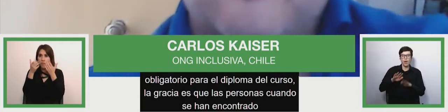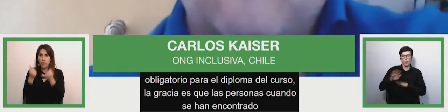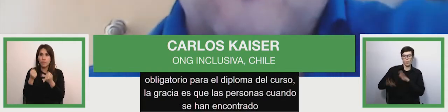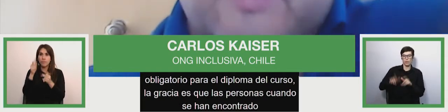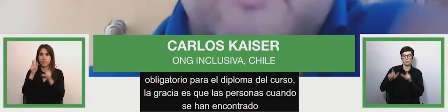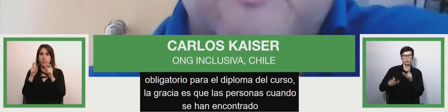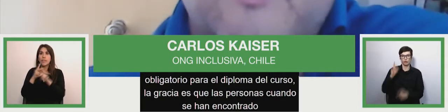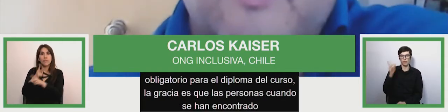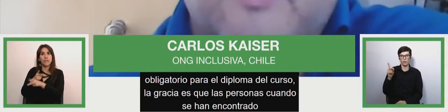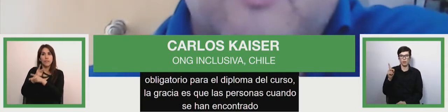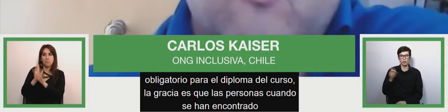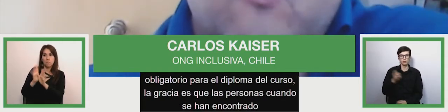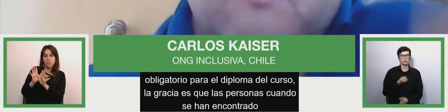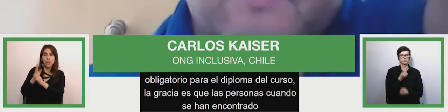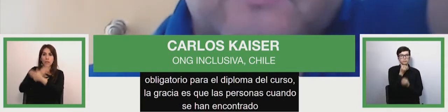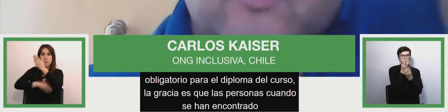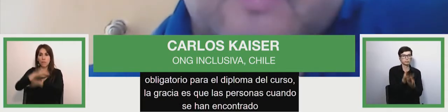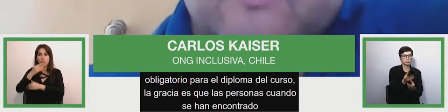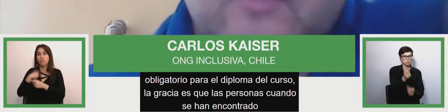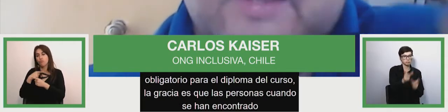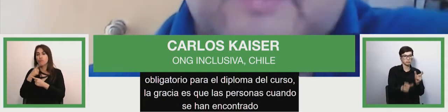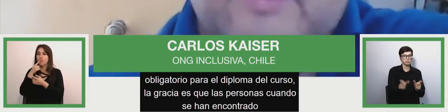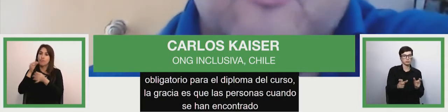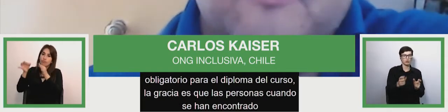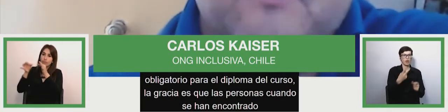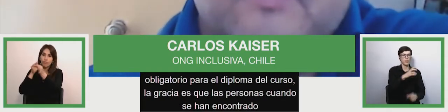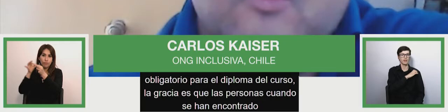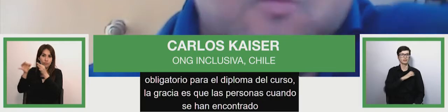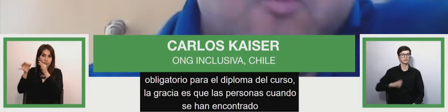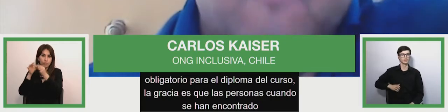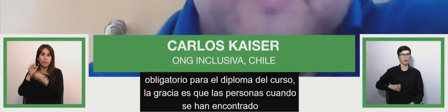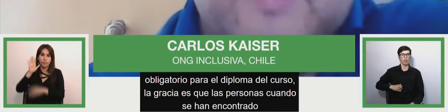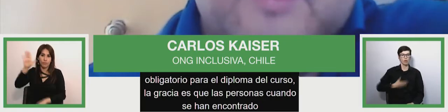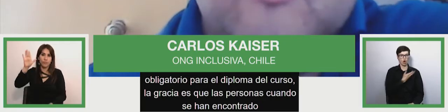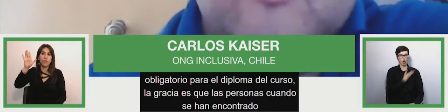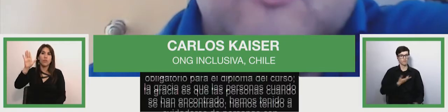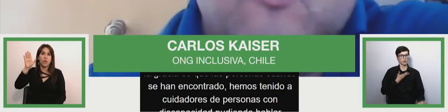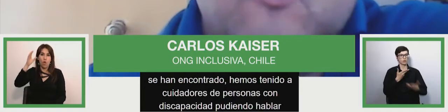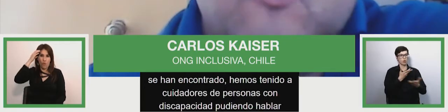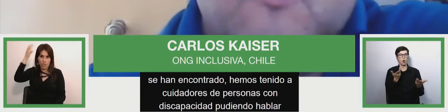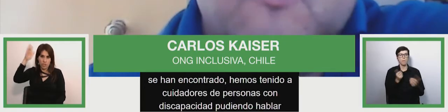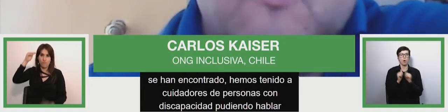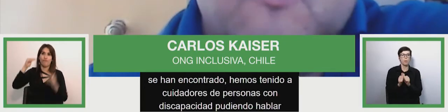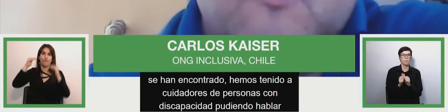pudiendo hablar con personas que son del estado como compañeros